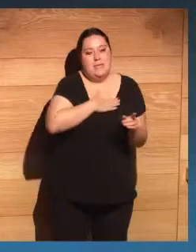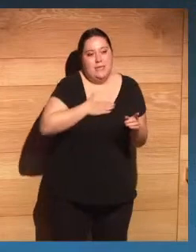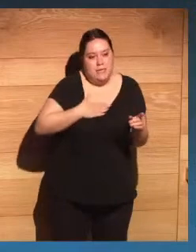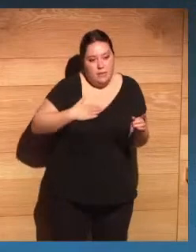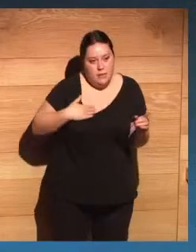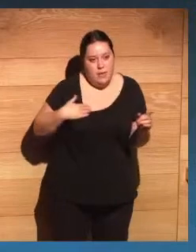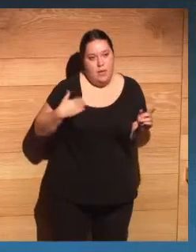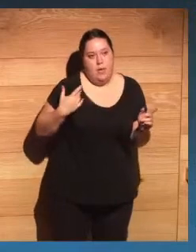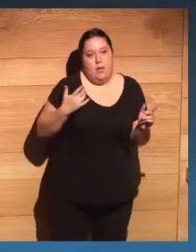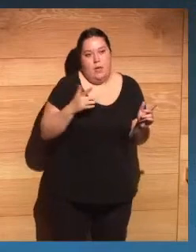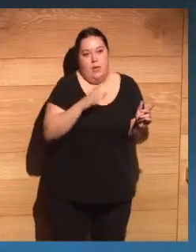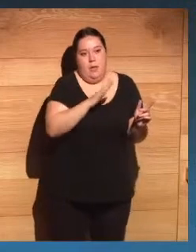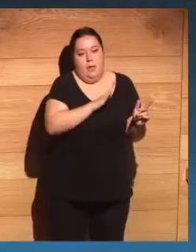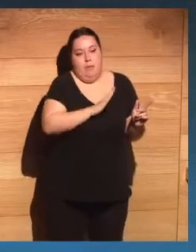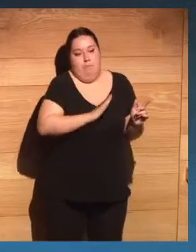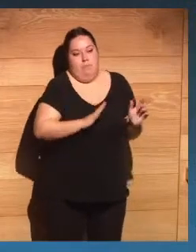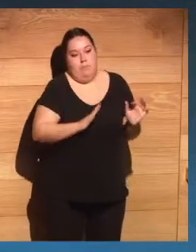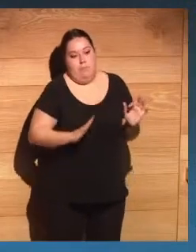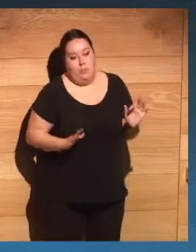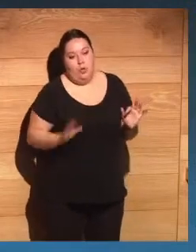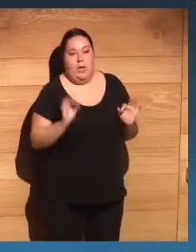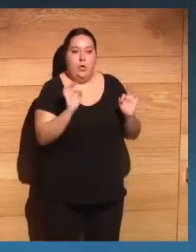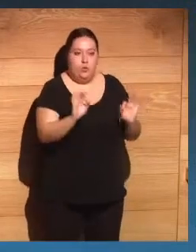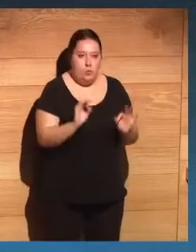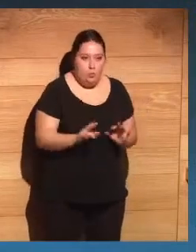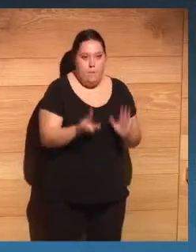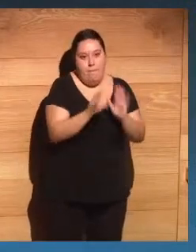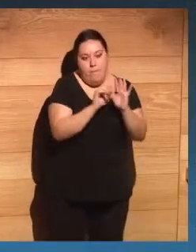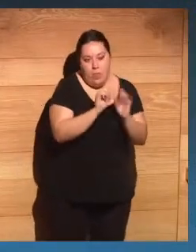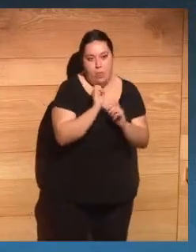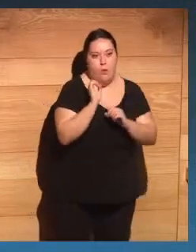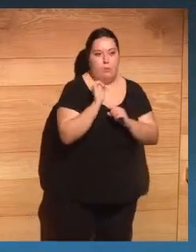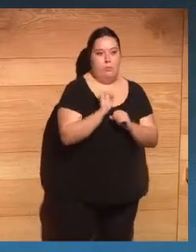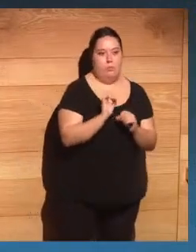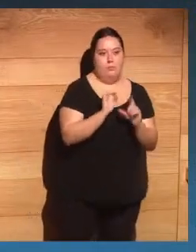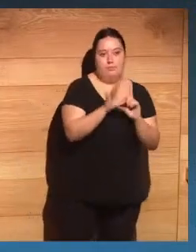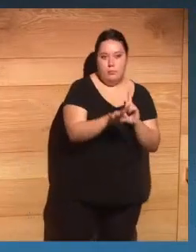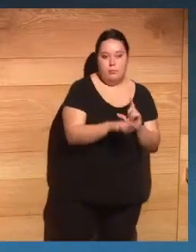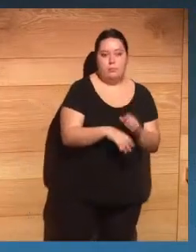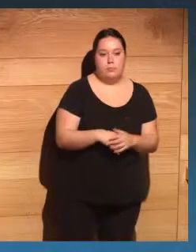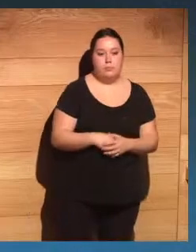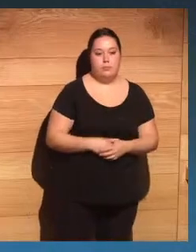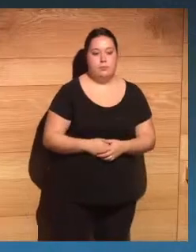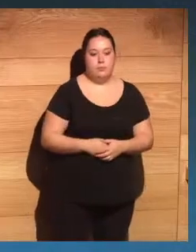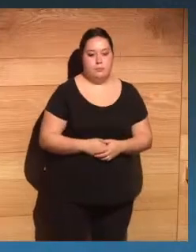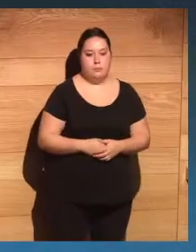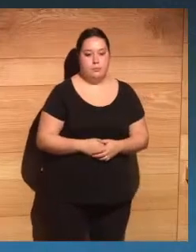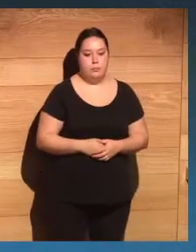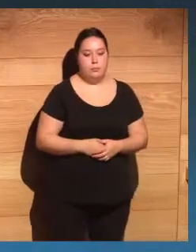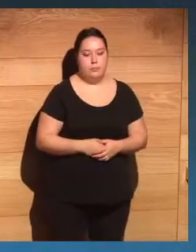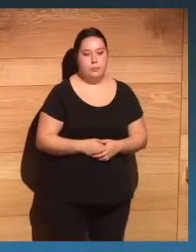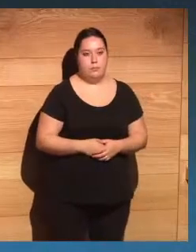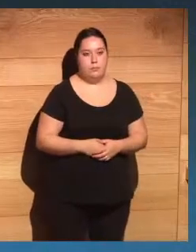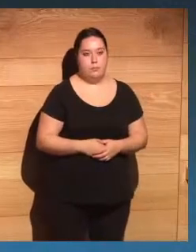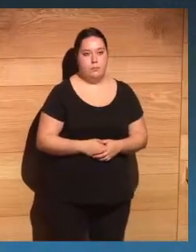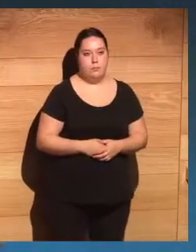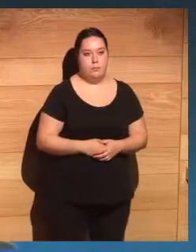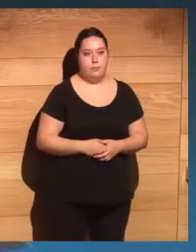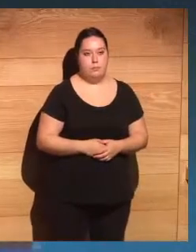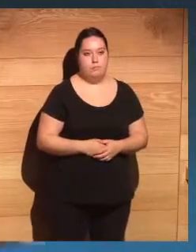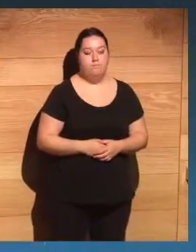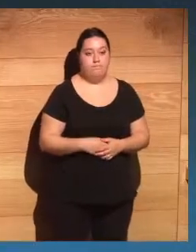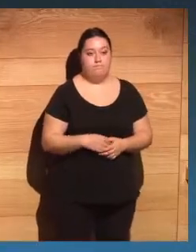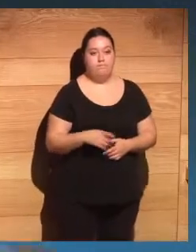correspondientes y evidentemente contamos con él con este vídeo, vamos a decir a continuación. Contamos también y vamos a hacer la